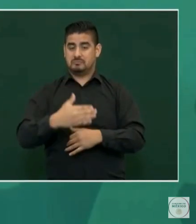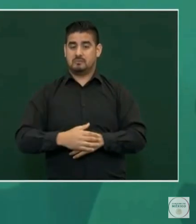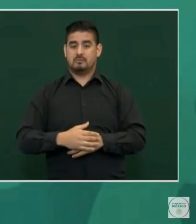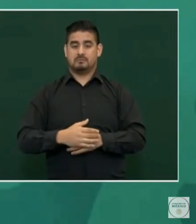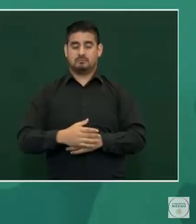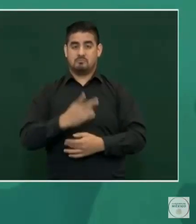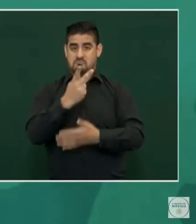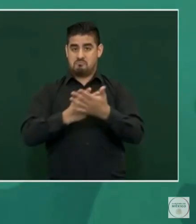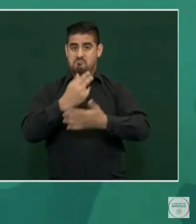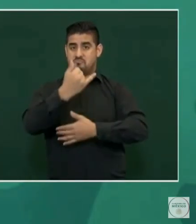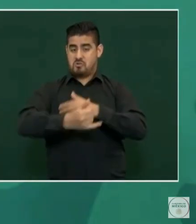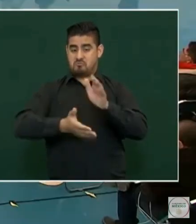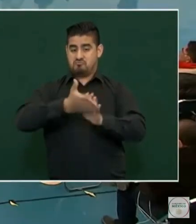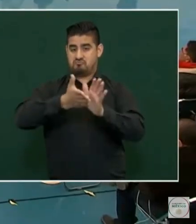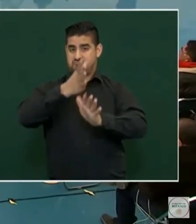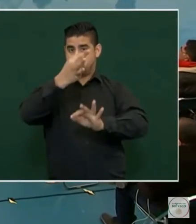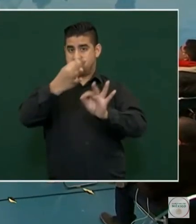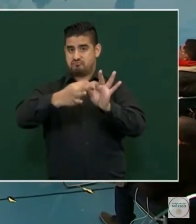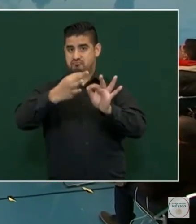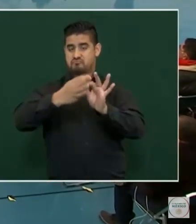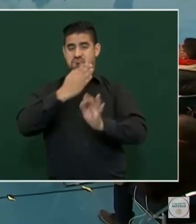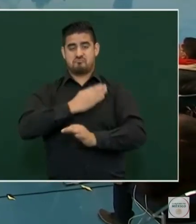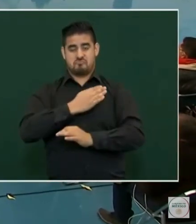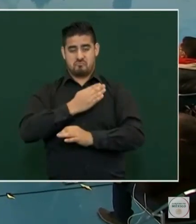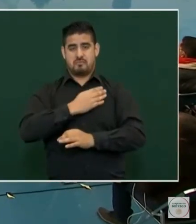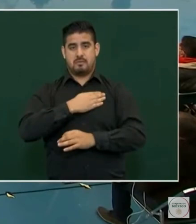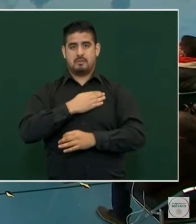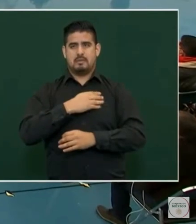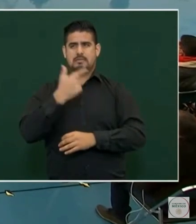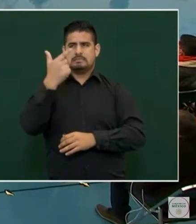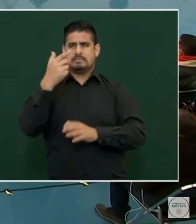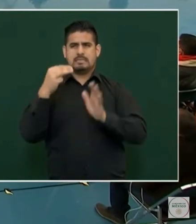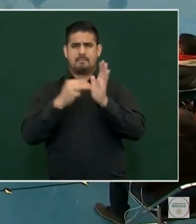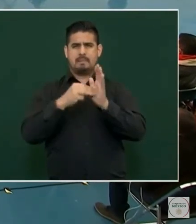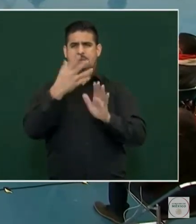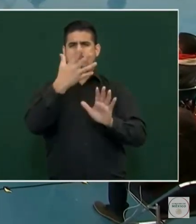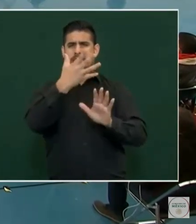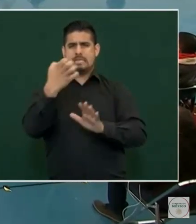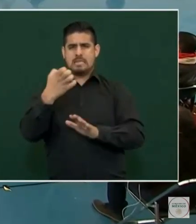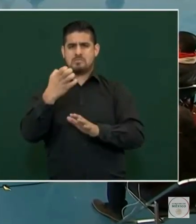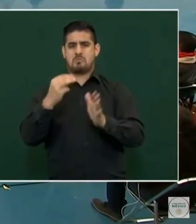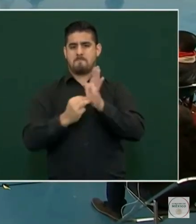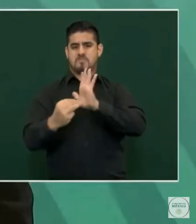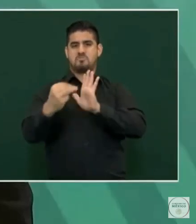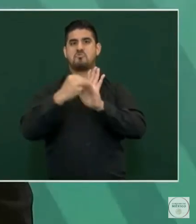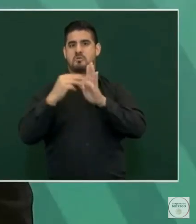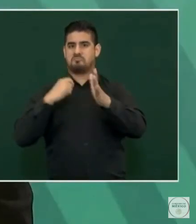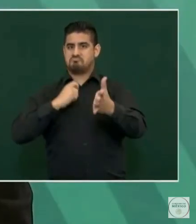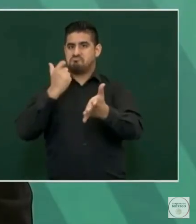una gran obra, se invirtieron 7 mil 500 millones de pesos.